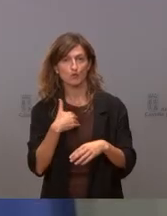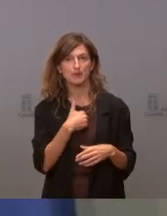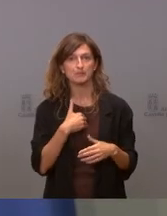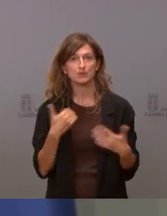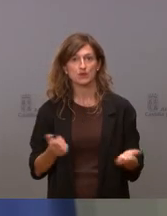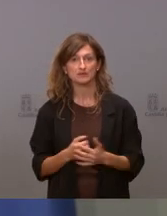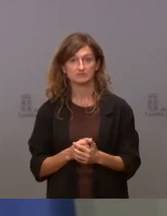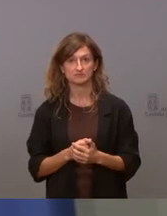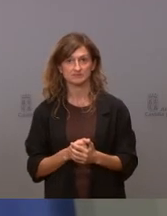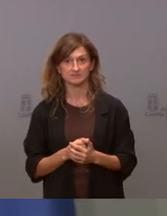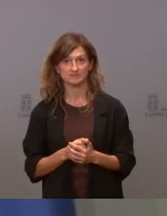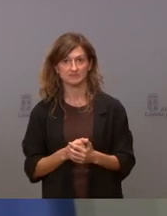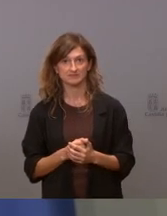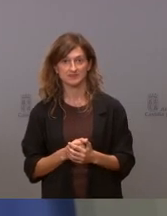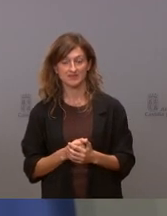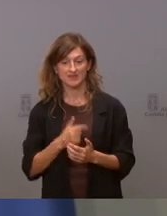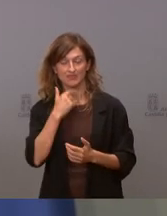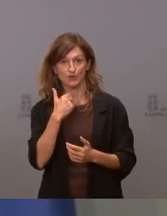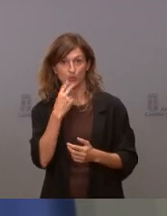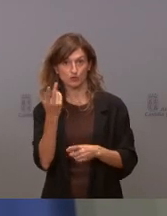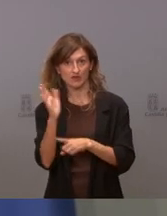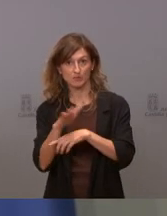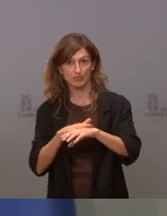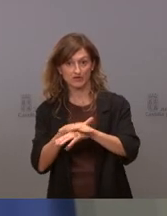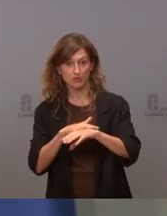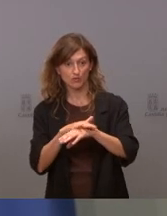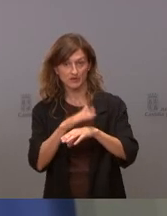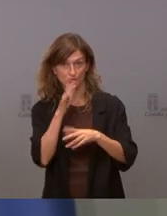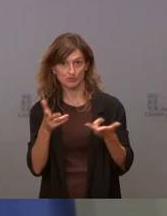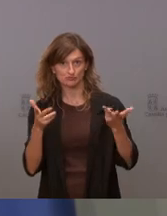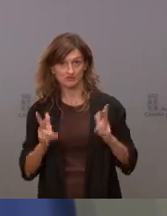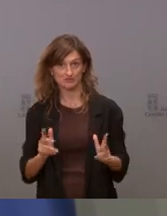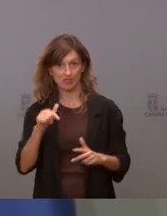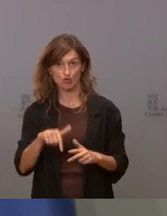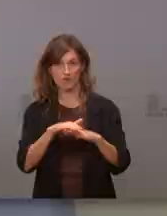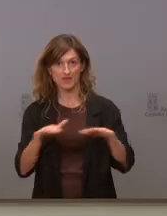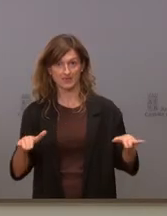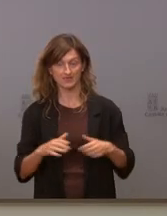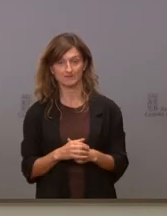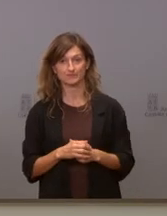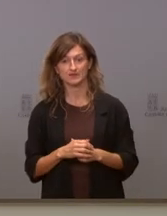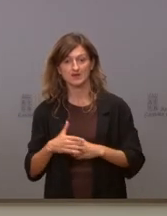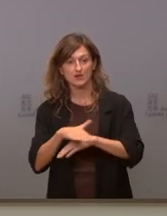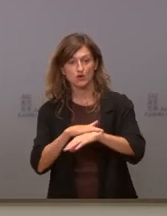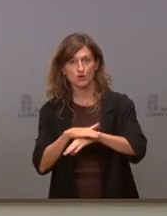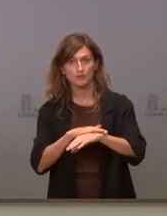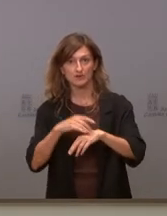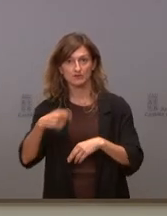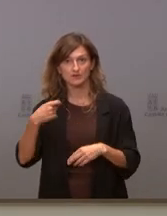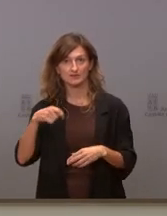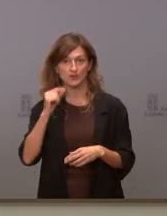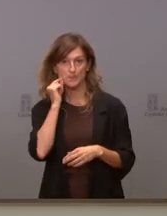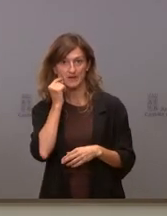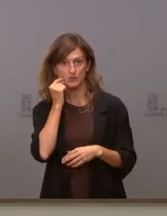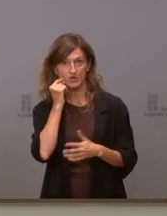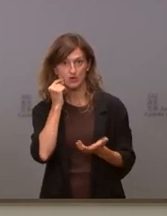Lo digo como portavoz del Gobierno, que es como estoy sentado hoy aquí. A lo que me refiero es que es un Gobierno que preside Alfonso Fernández Mañeco.